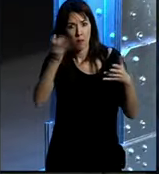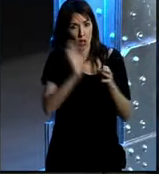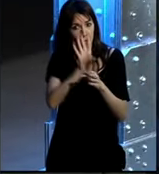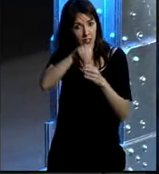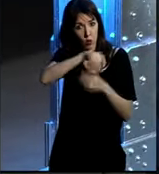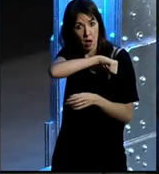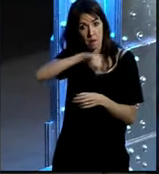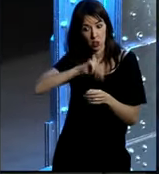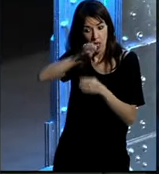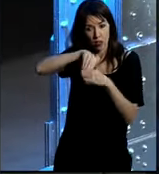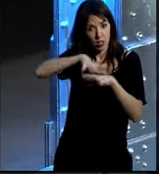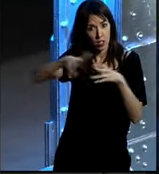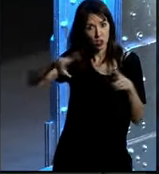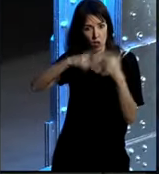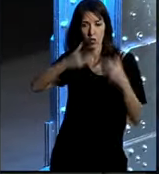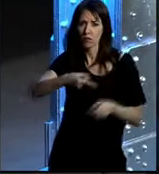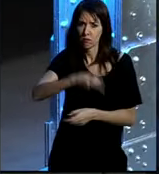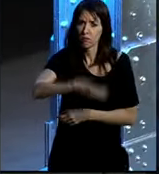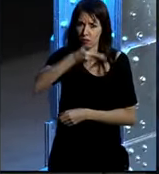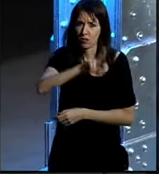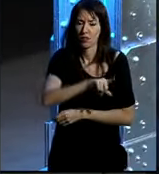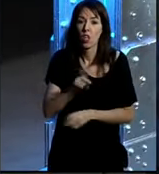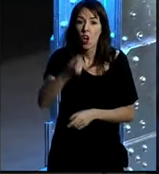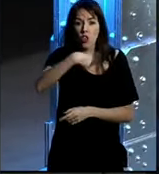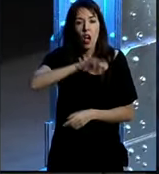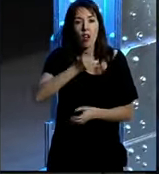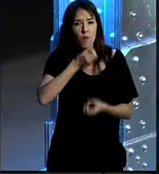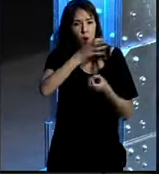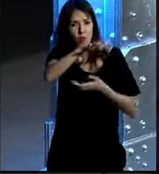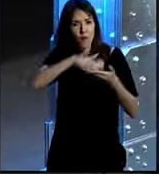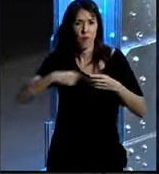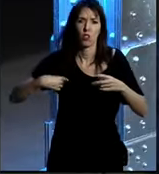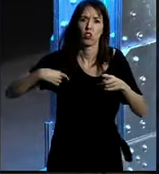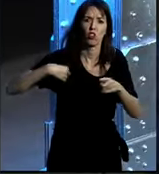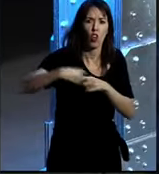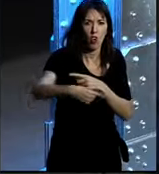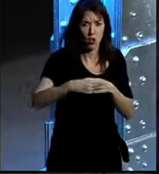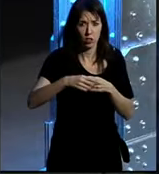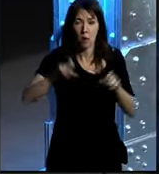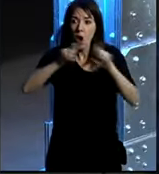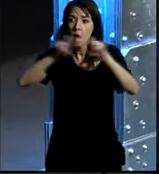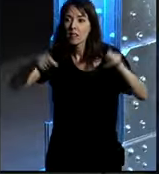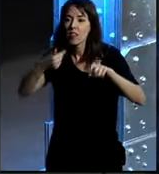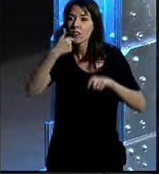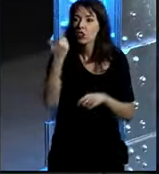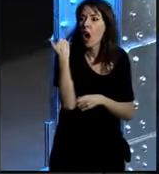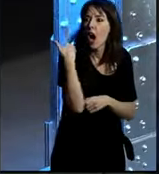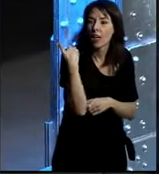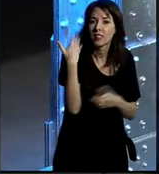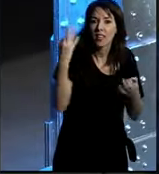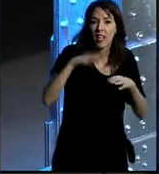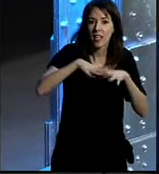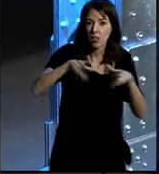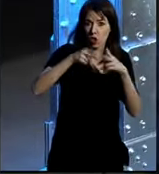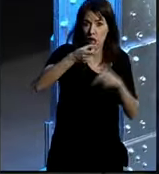presentes a nivel personal en redes sociales es importante entonces nosotros tenemos informes diarios que le difunden a la empresa que es lo que se ha dicho ayer en